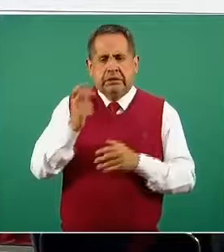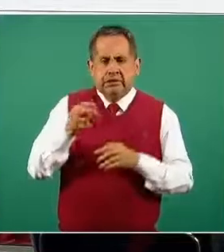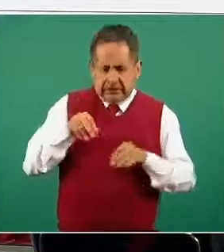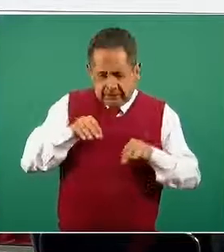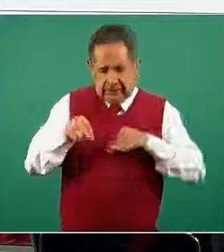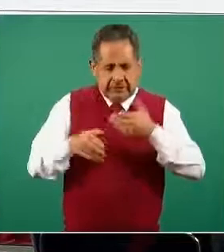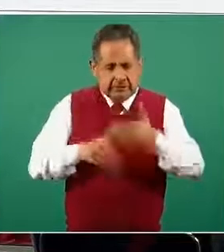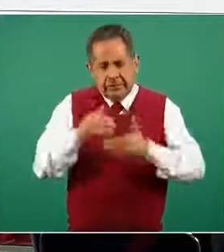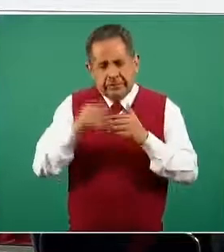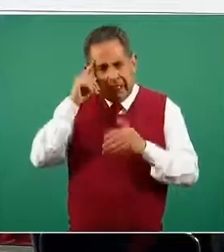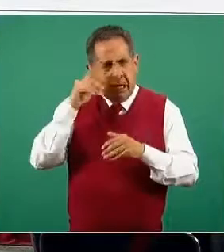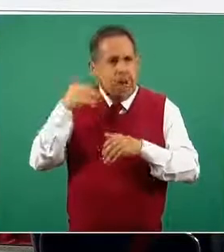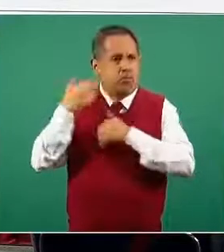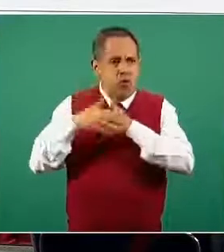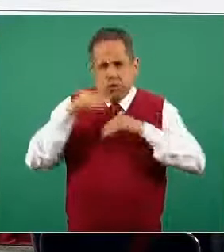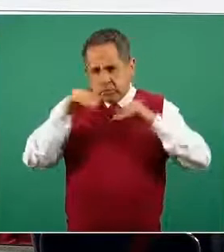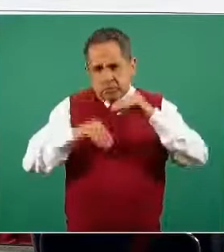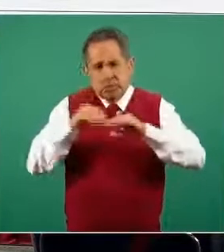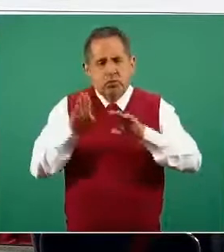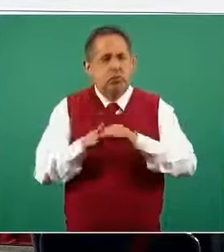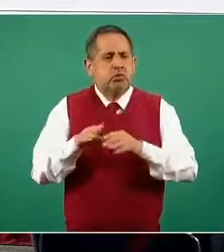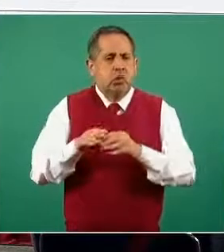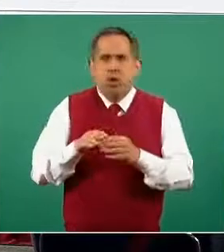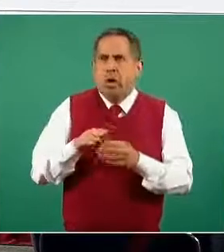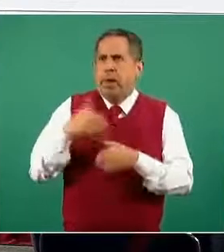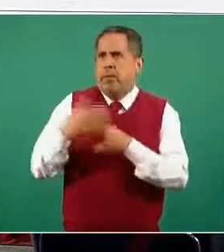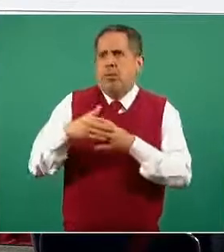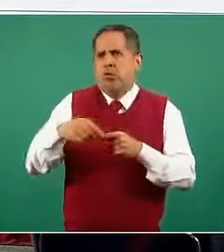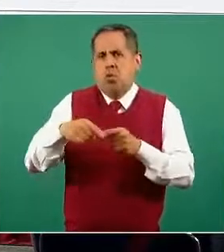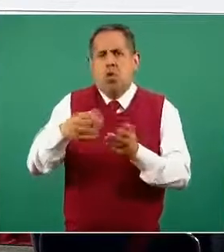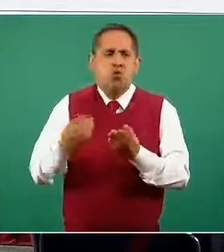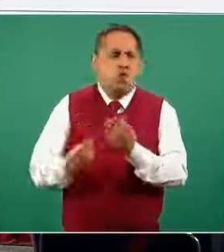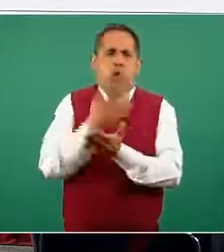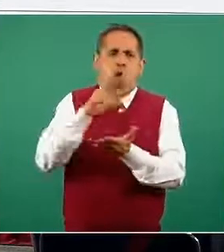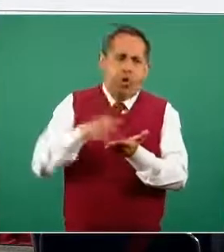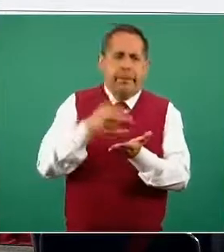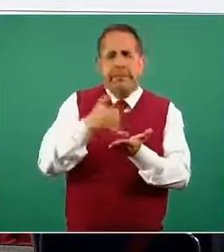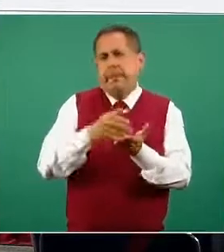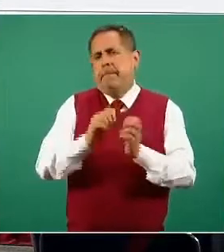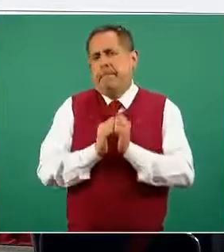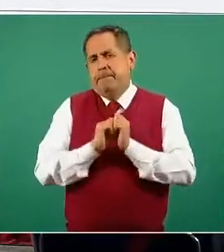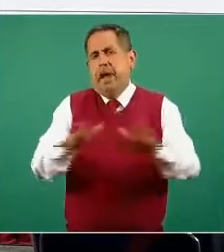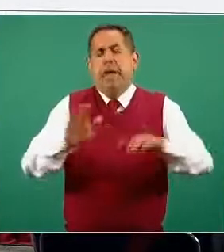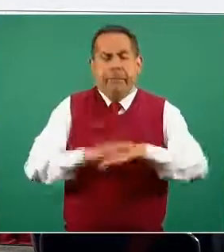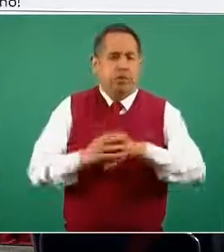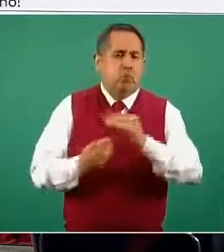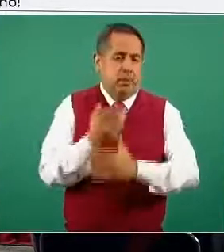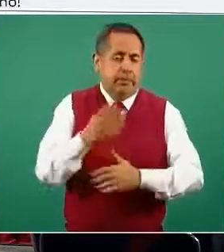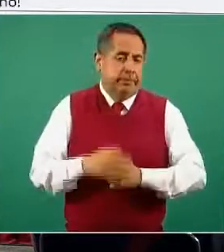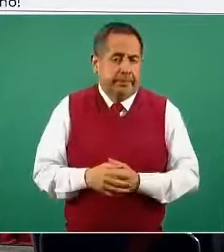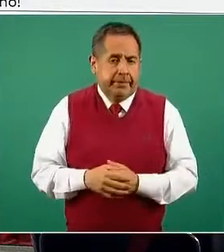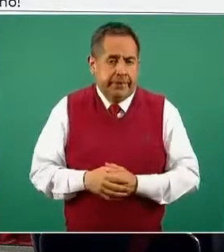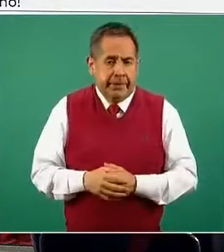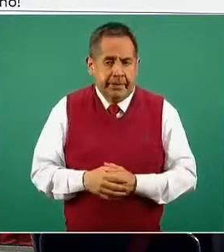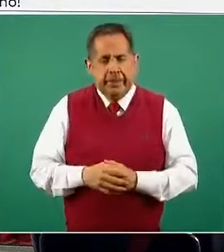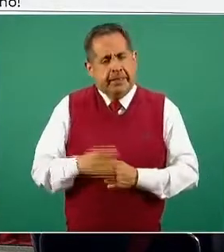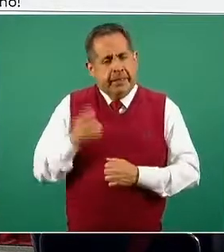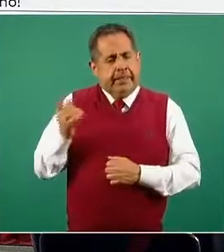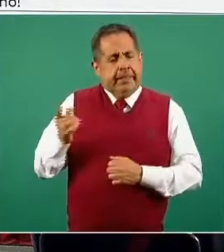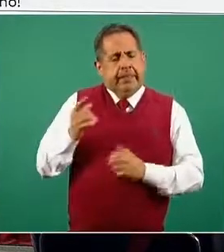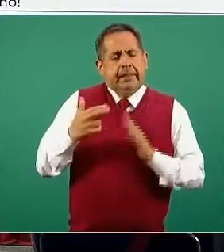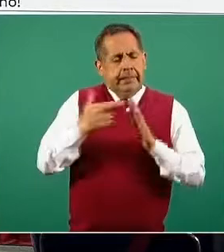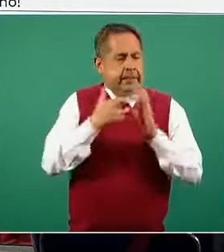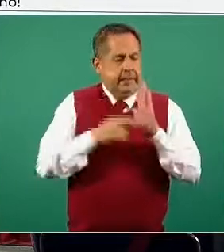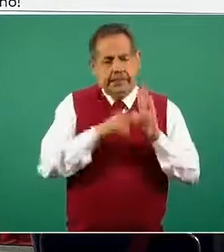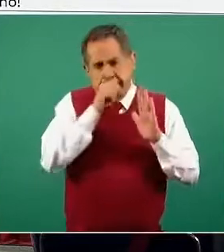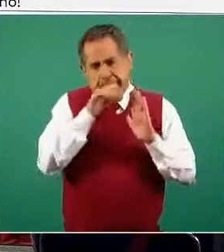la siguiente actualización que esperamos emitir en días próximos. La que sigue por favor. Y en estos lineamientos se